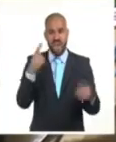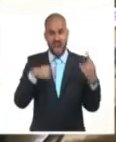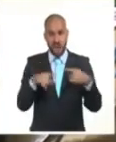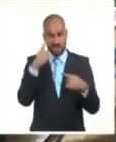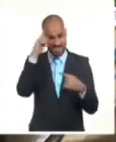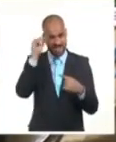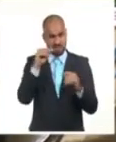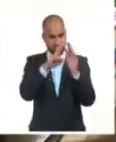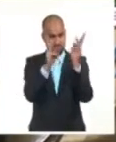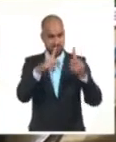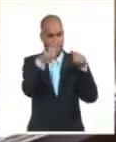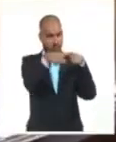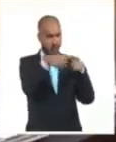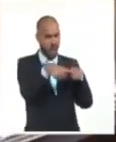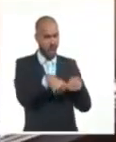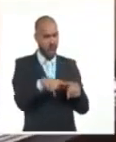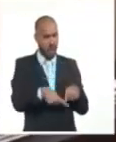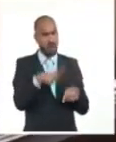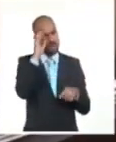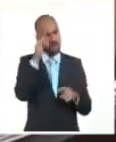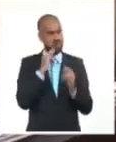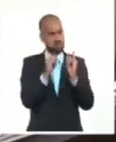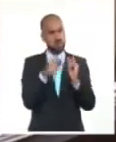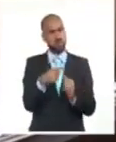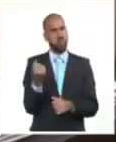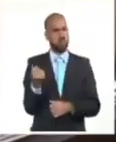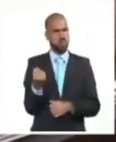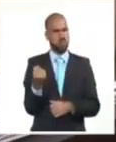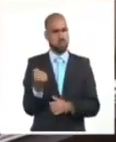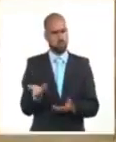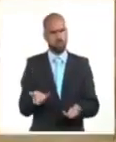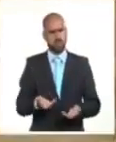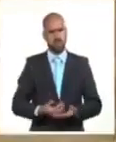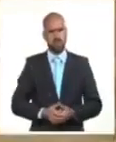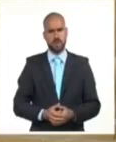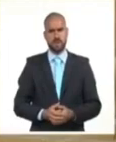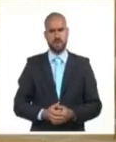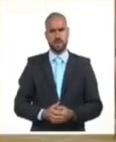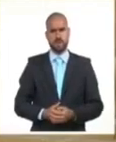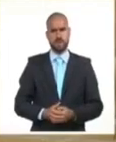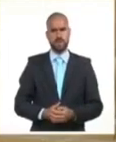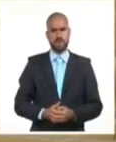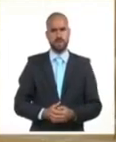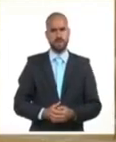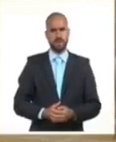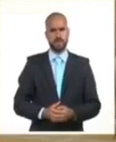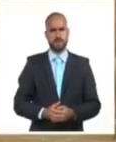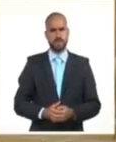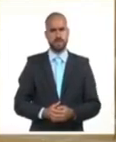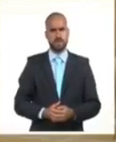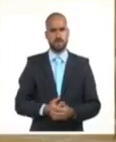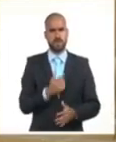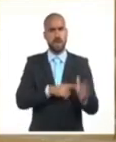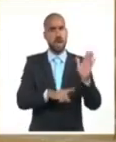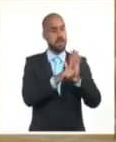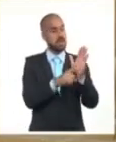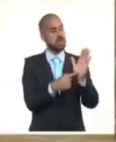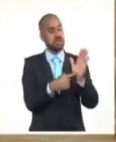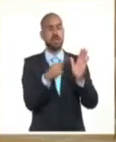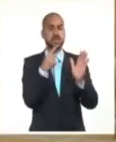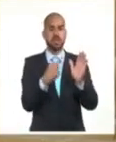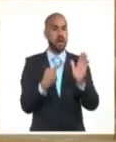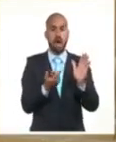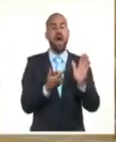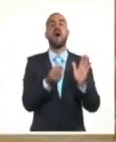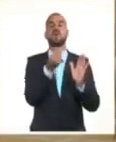ese poder ha devenido en su símbolo emblemático. Esta normativa promueve las garantías ciudadanas, sobre todo